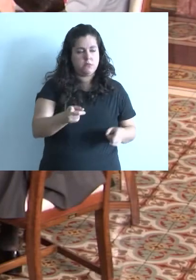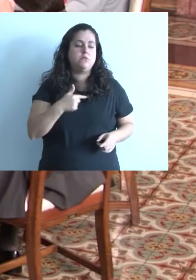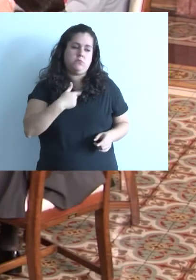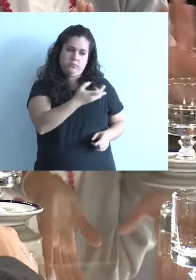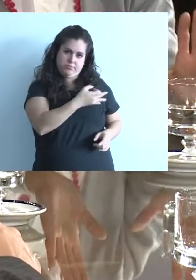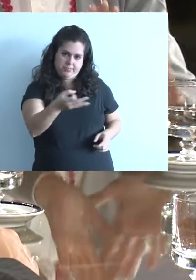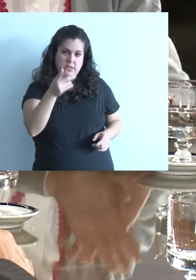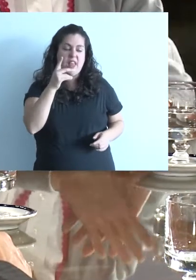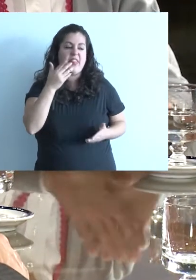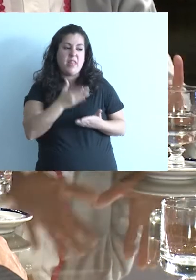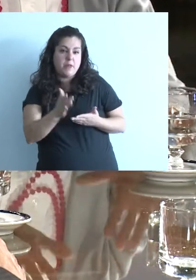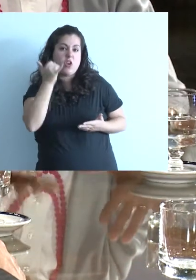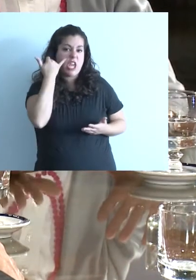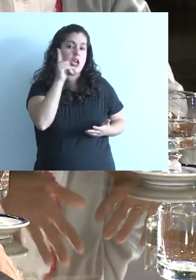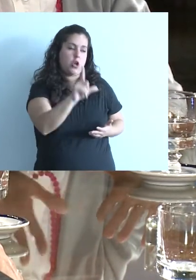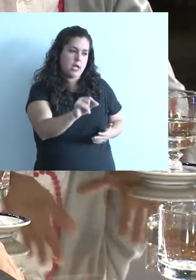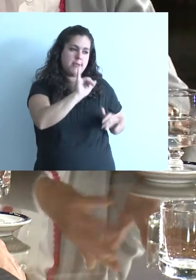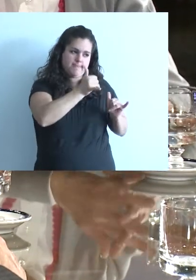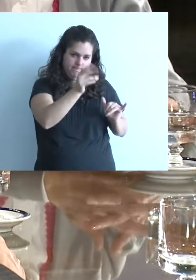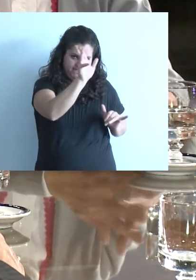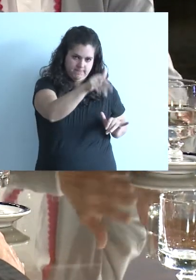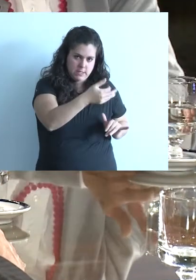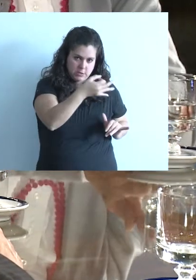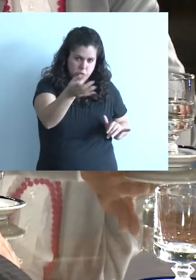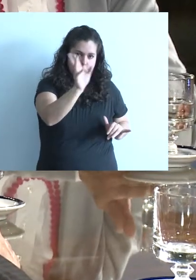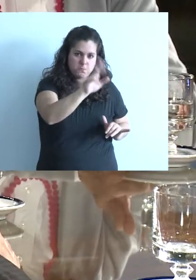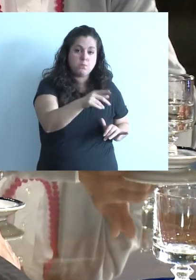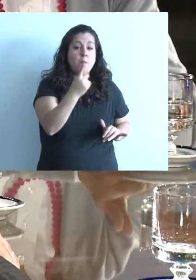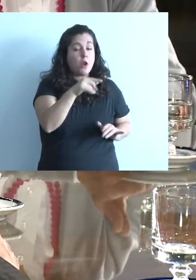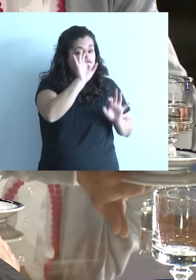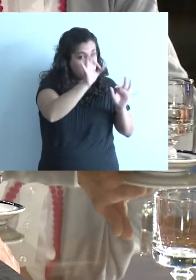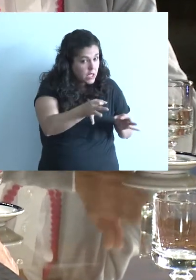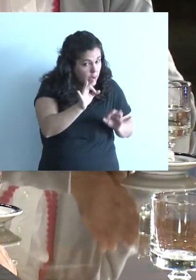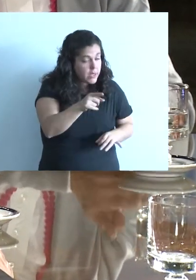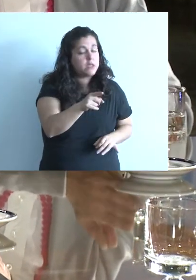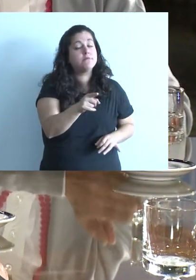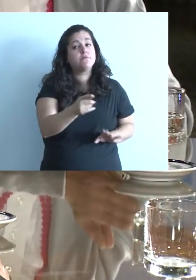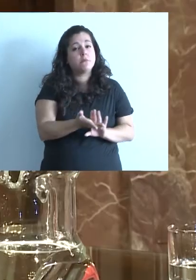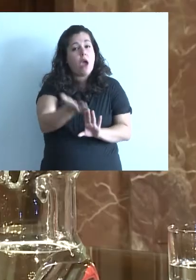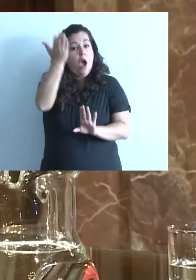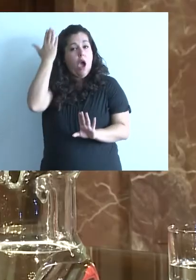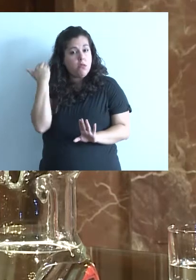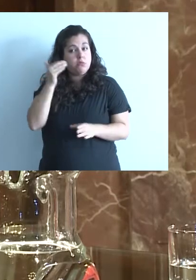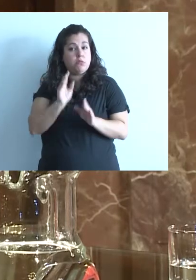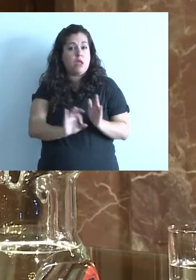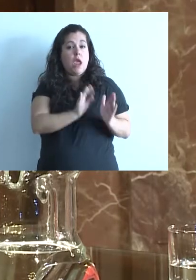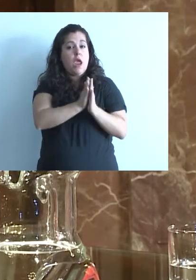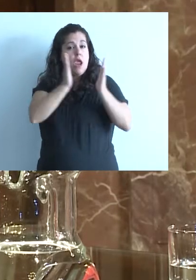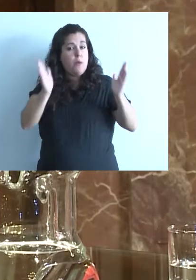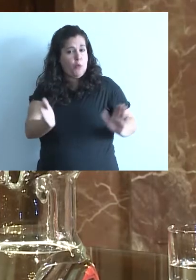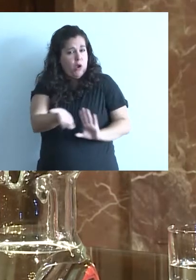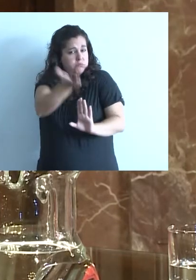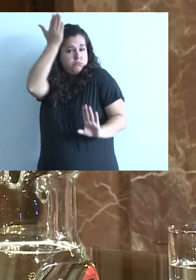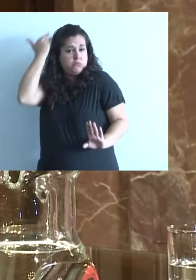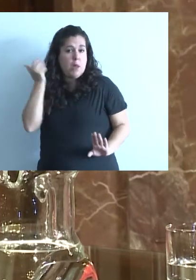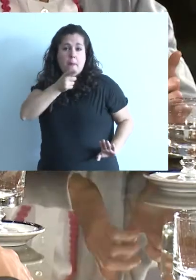y desprecio. Por eso, desprecio e ignorancia. es barbaria, está ahí. Vos sabés que en las lenguas precolombinas no existía